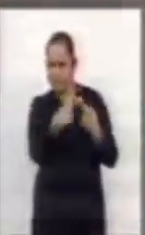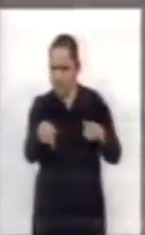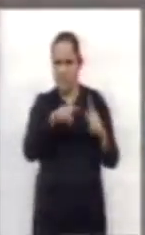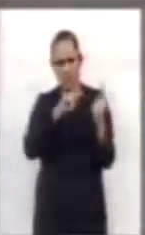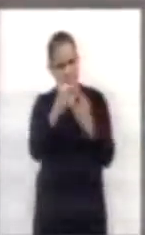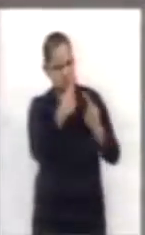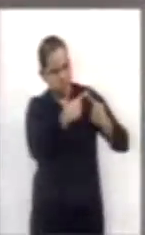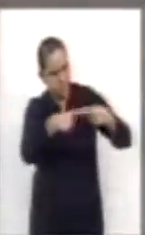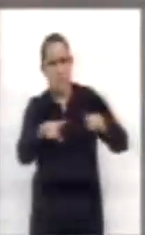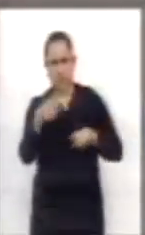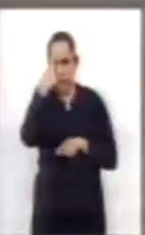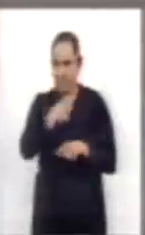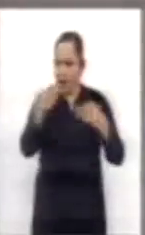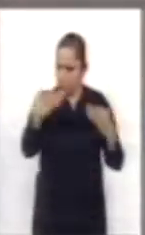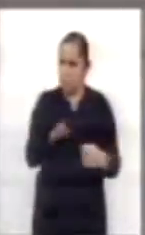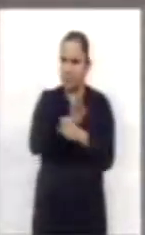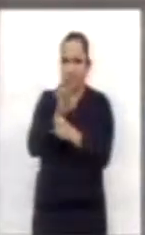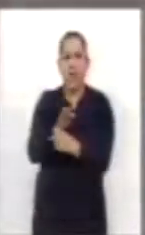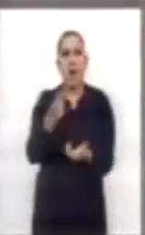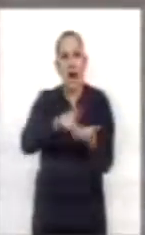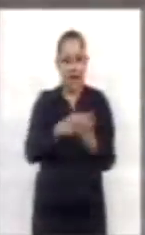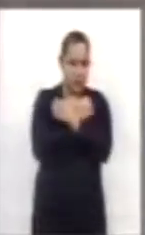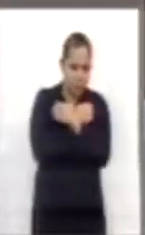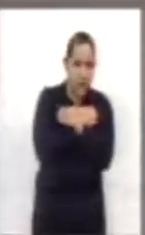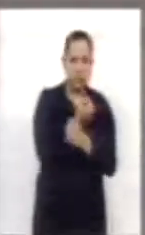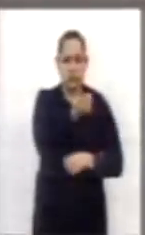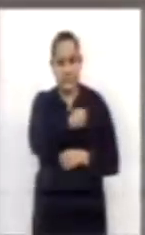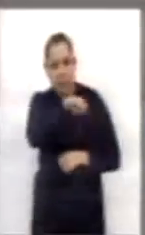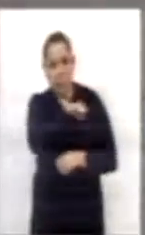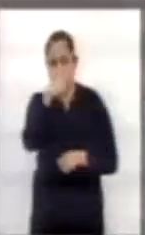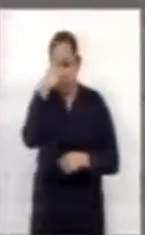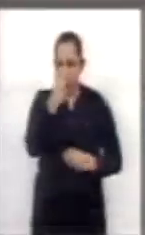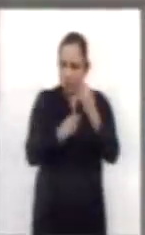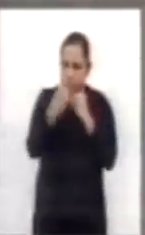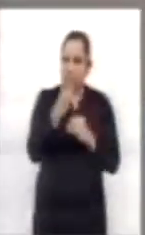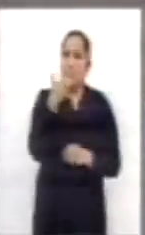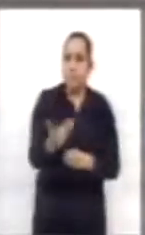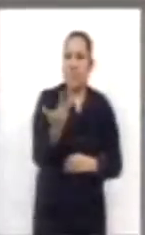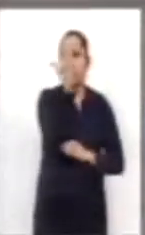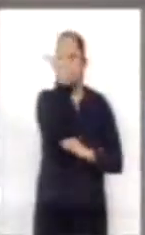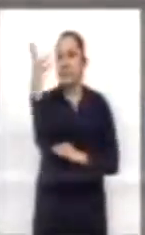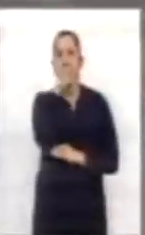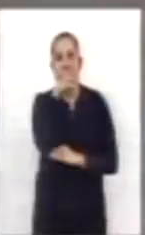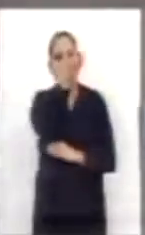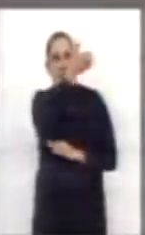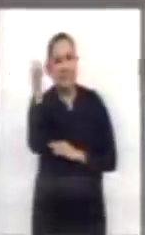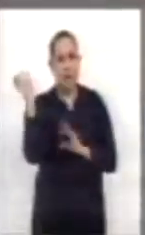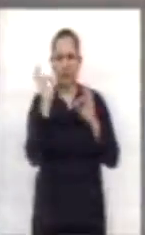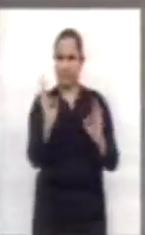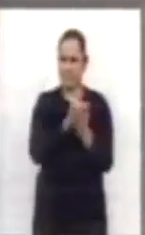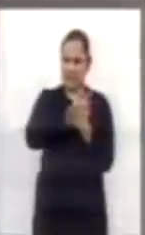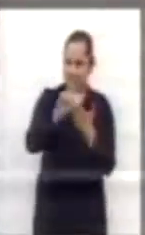a la salud, a la alimentación nutritiva y de calidad, y disfrutar de un medio ambiente sano. El trabajo y la seguridad